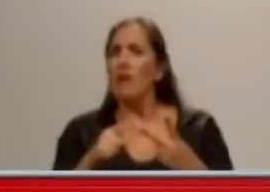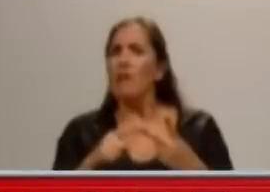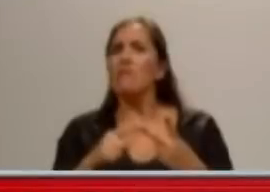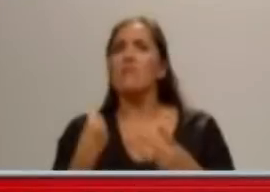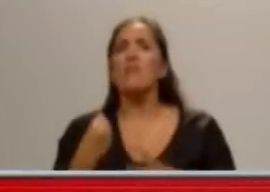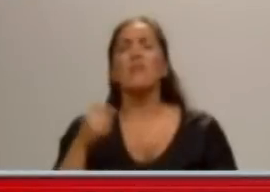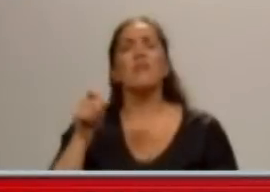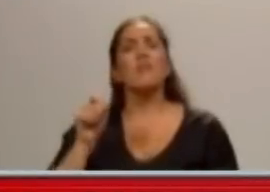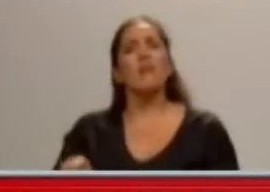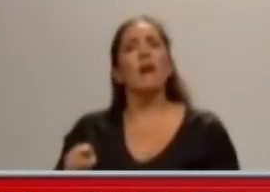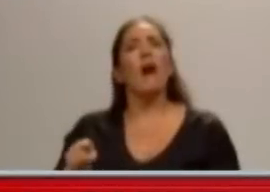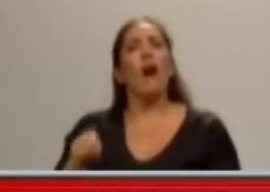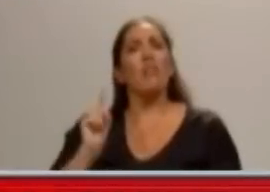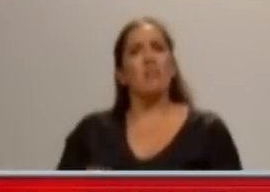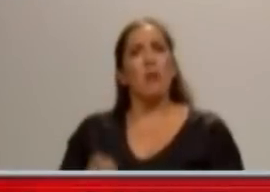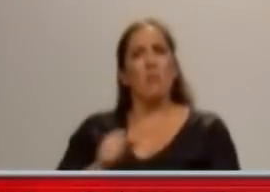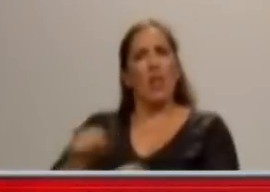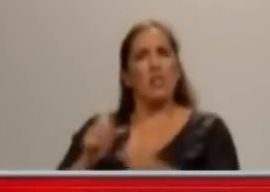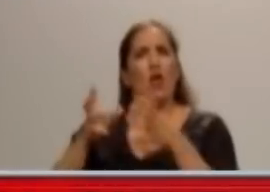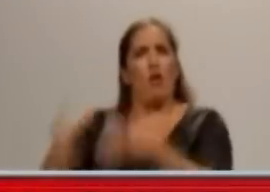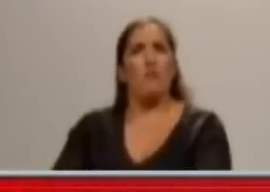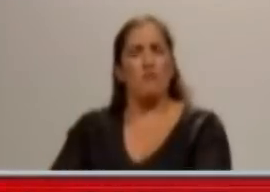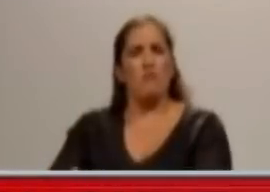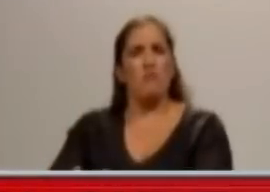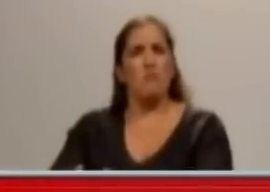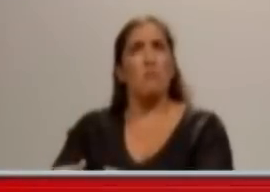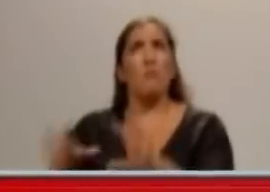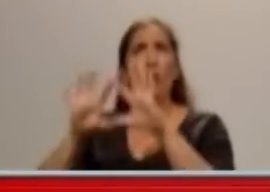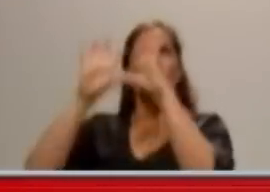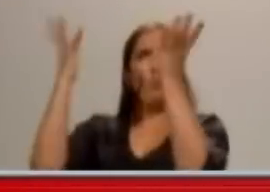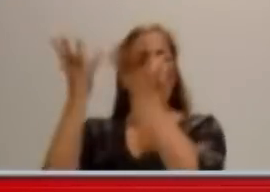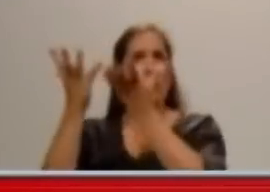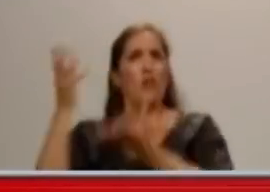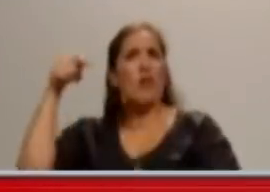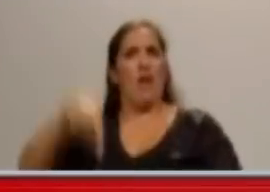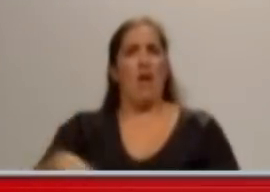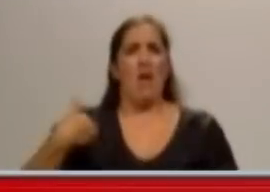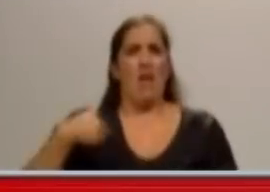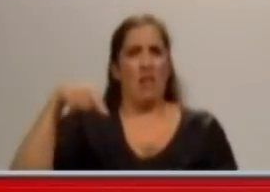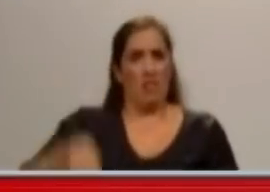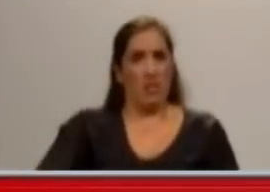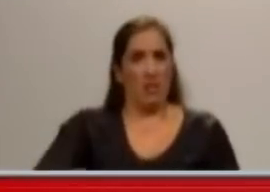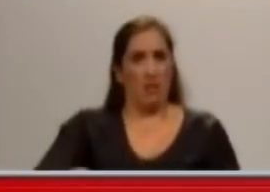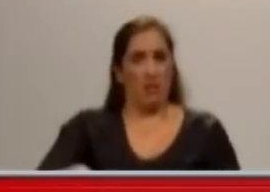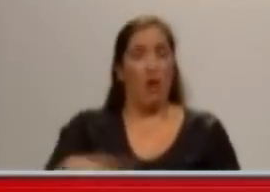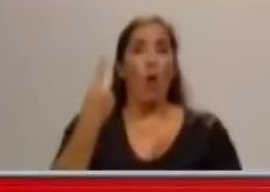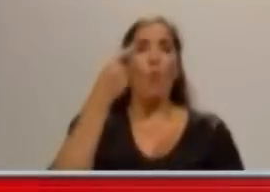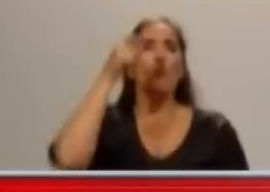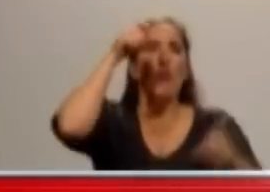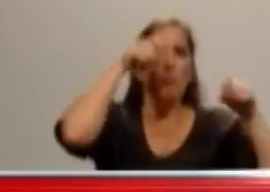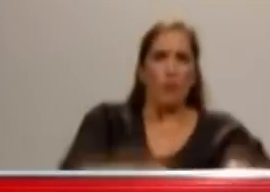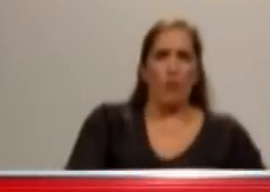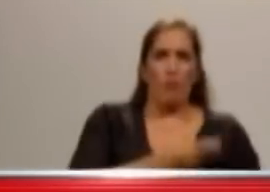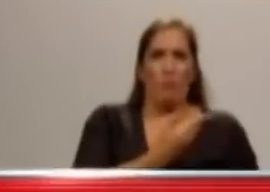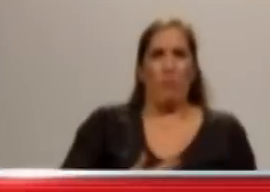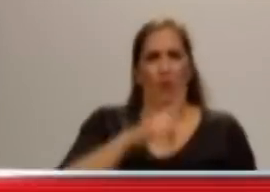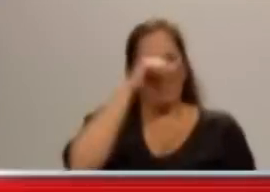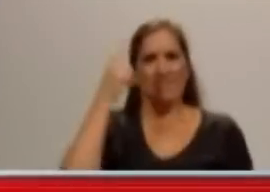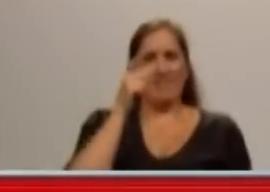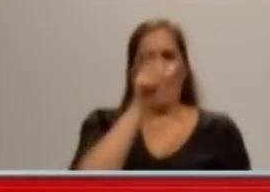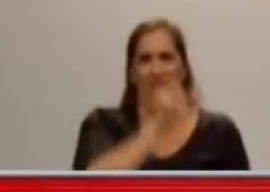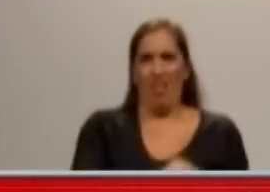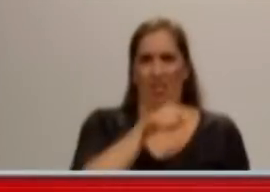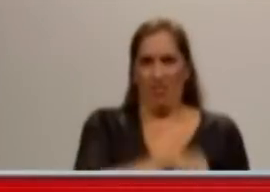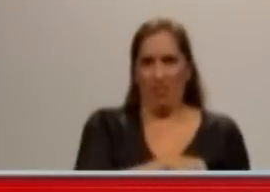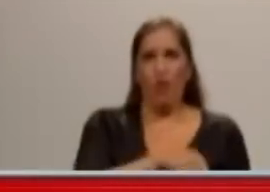Así que esto marca una vez más cómo el gobierno actúa generando cortinas de humo con ausencia cero